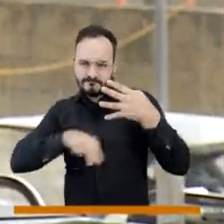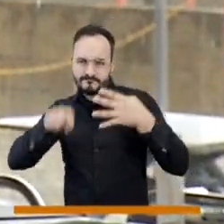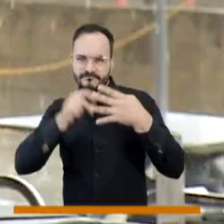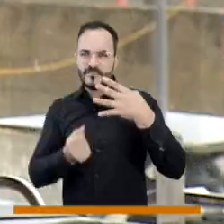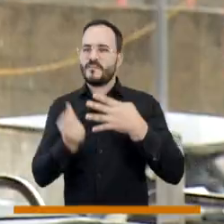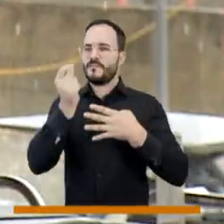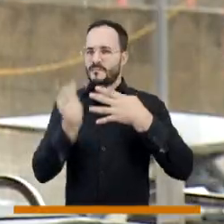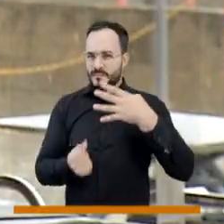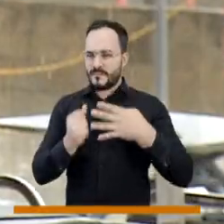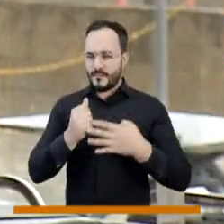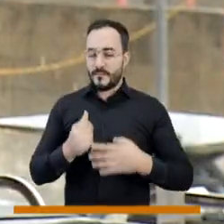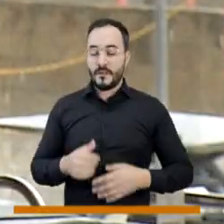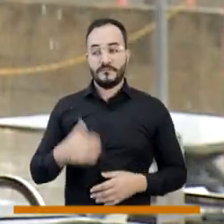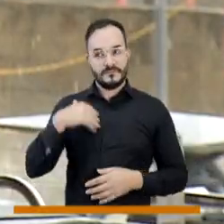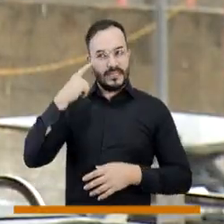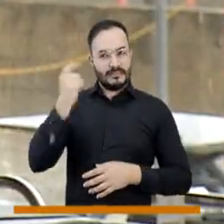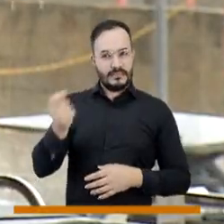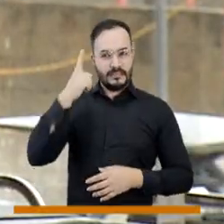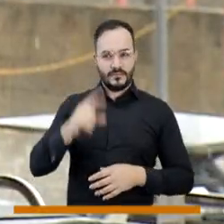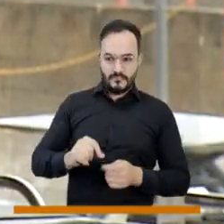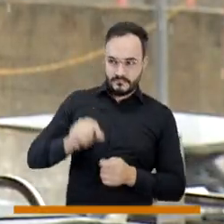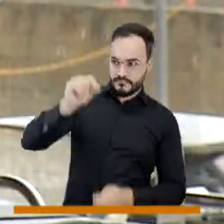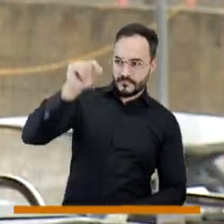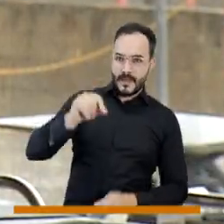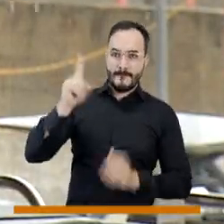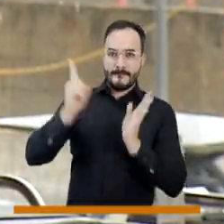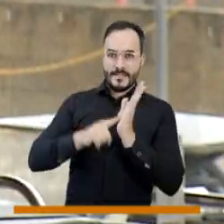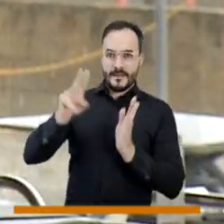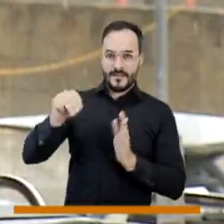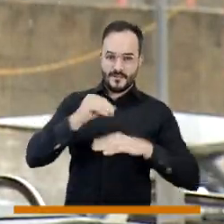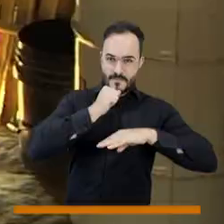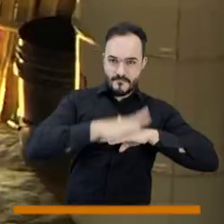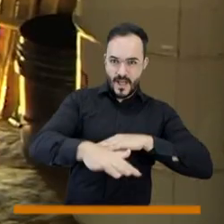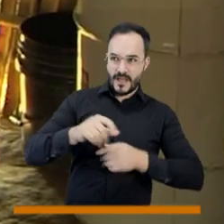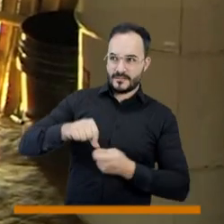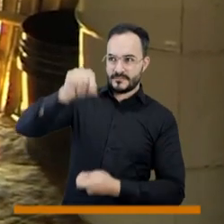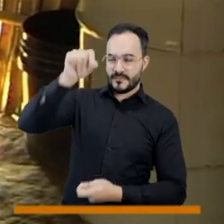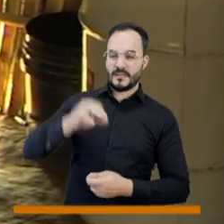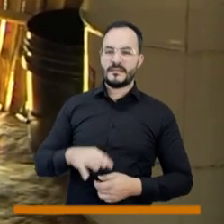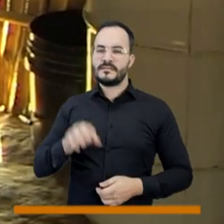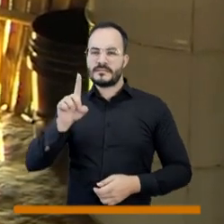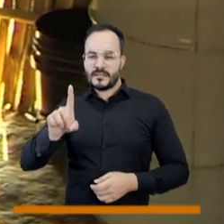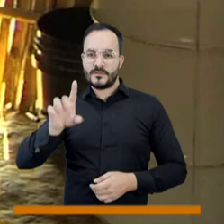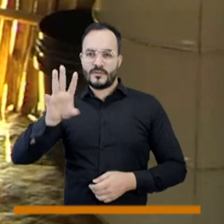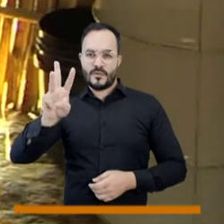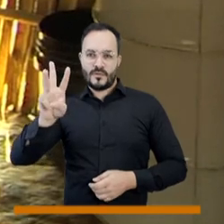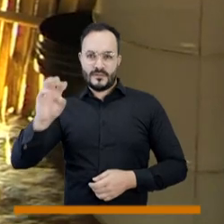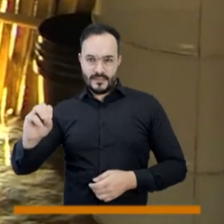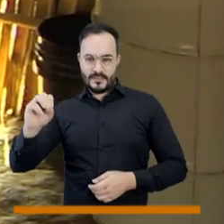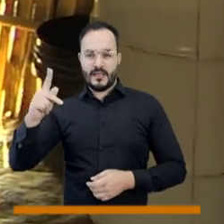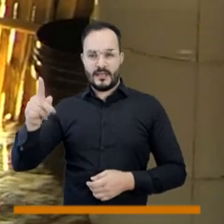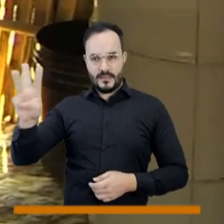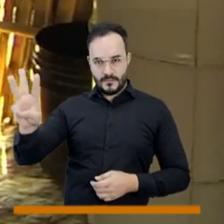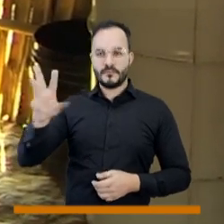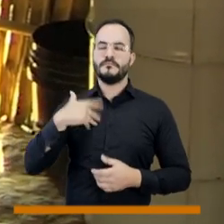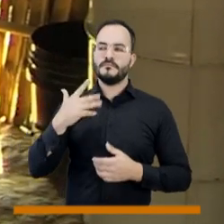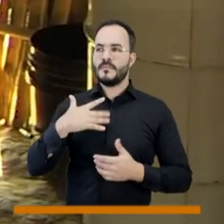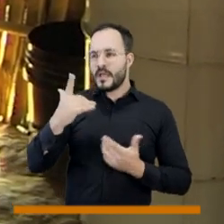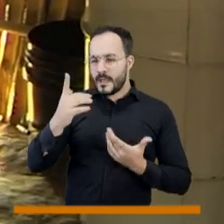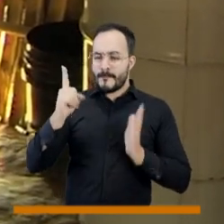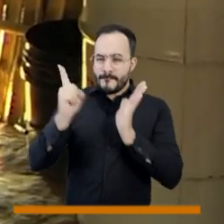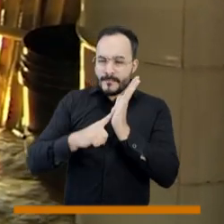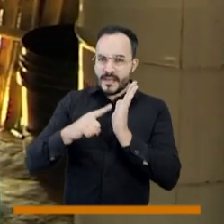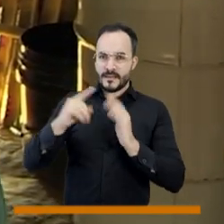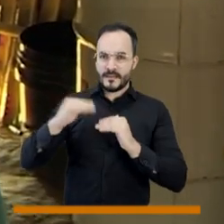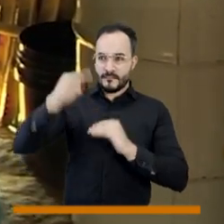parámetros como los siguientes. Los hogares por encima de los mil metros sobre el nivel del mar es de 130 kilobytes.